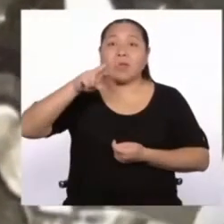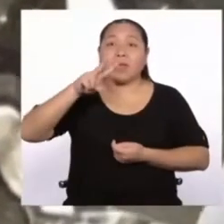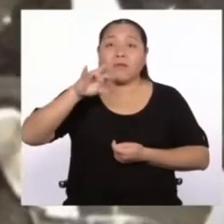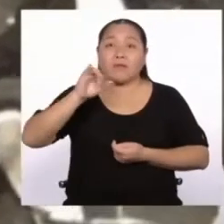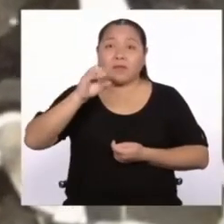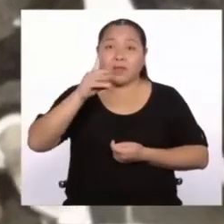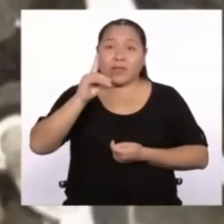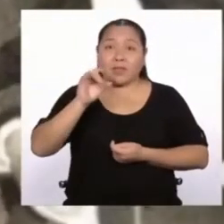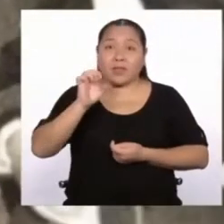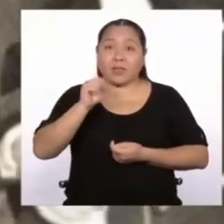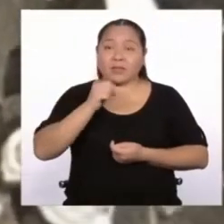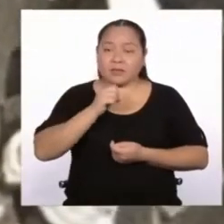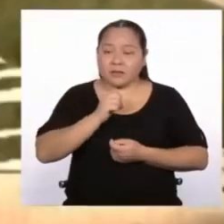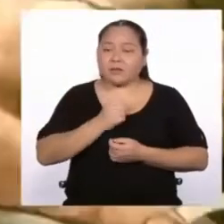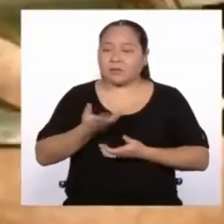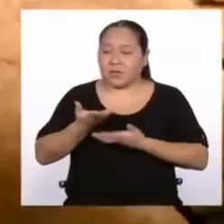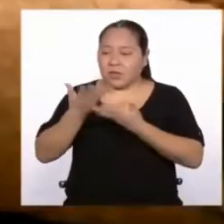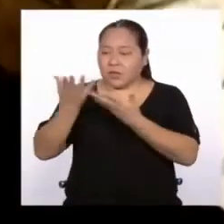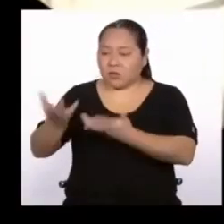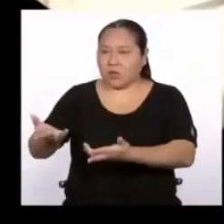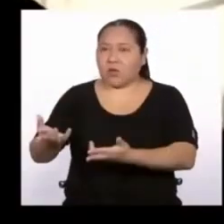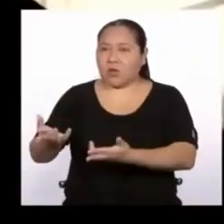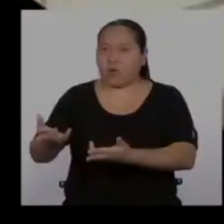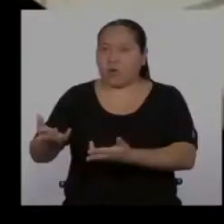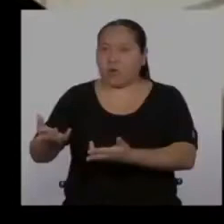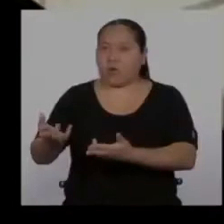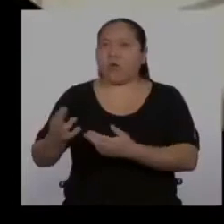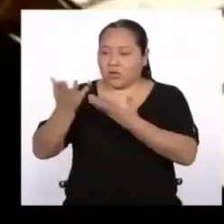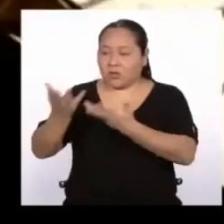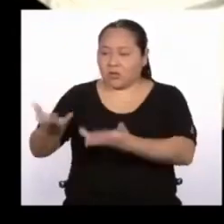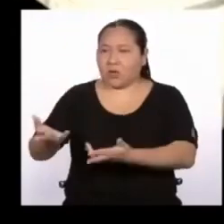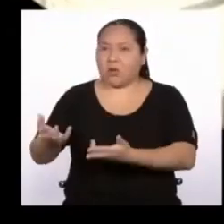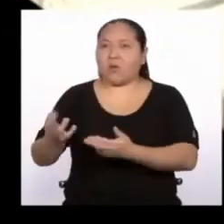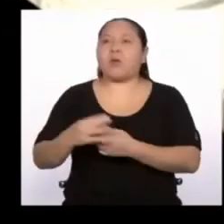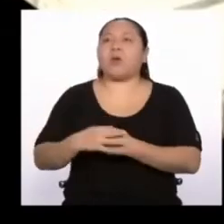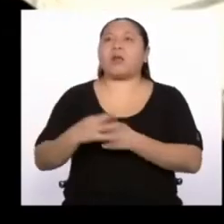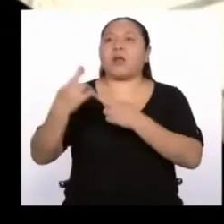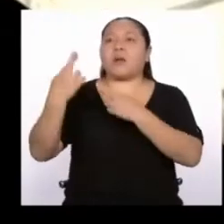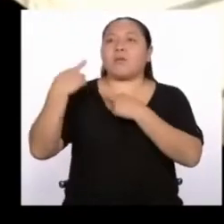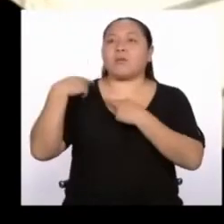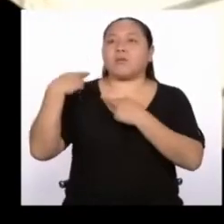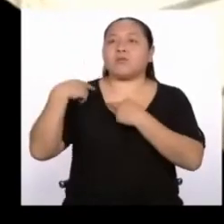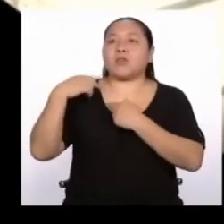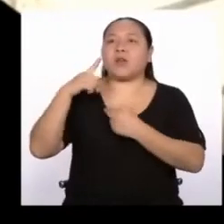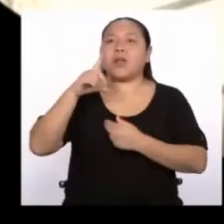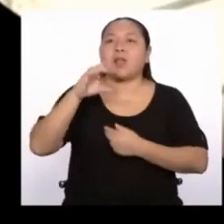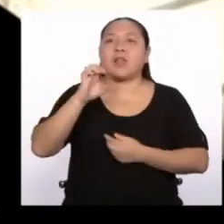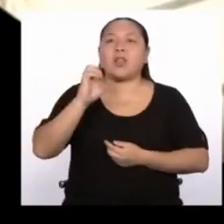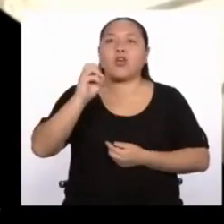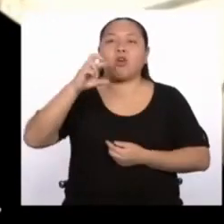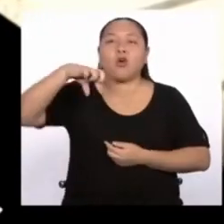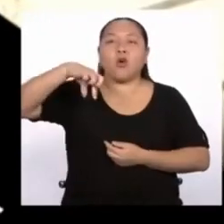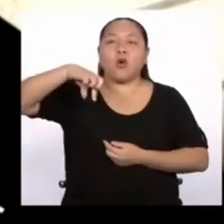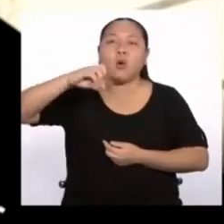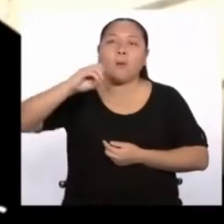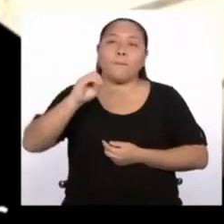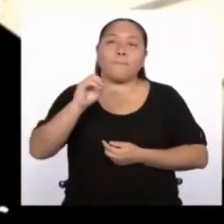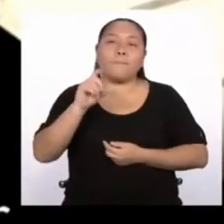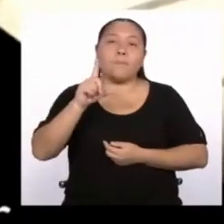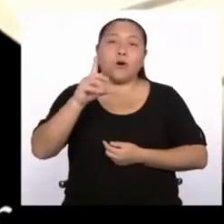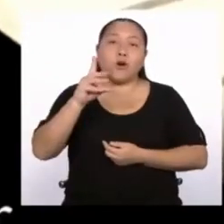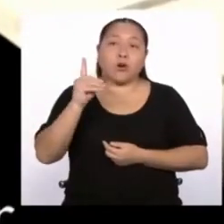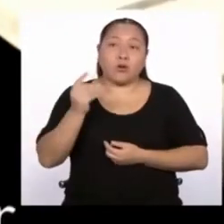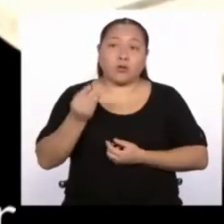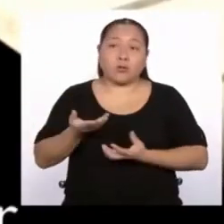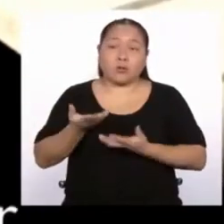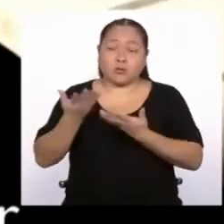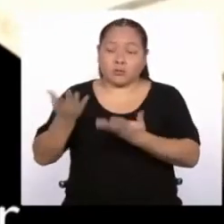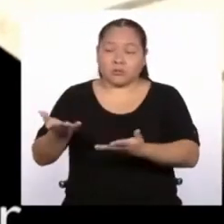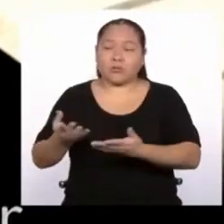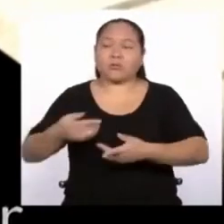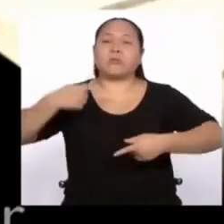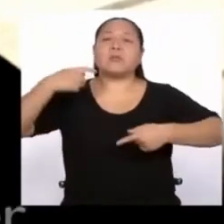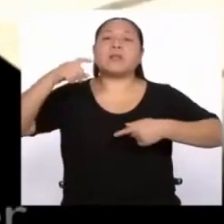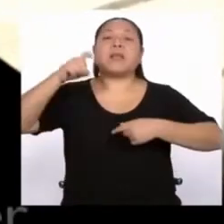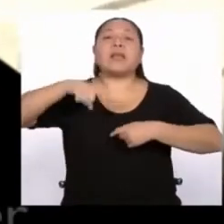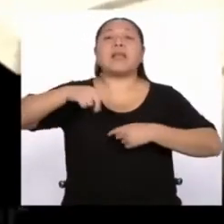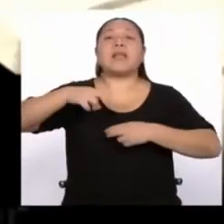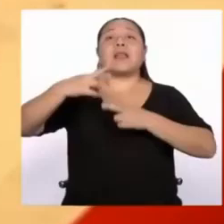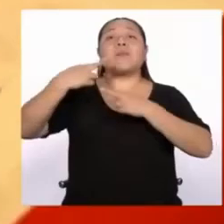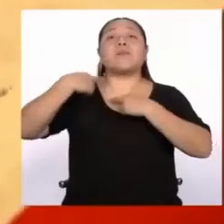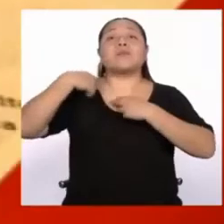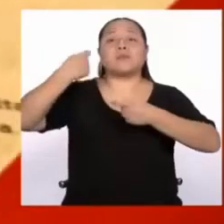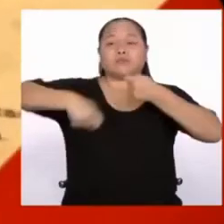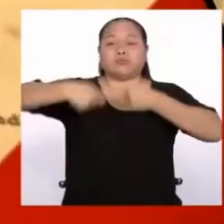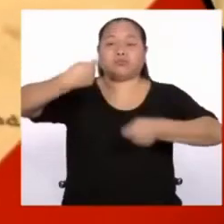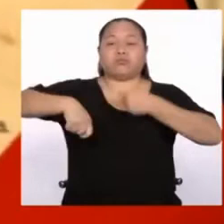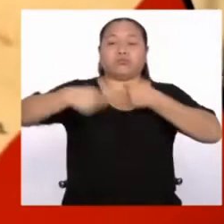al reconocido músico alemán Leopold Benninger una versión orquestal de nuestro